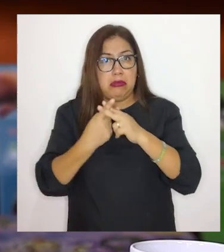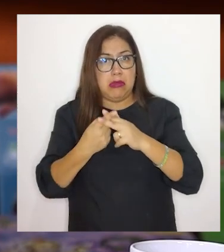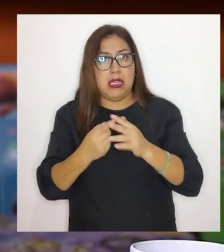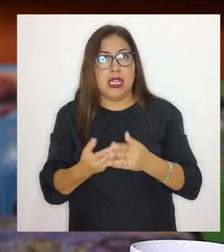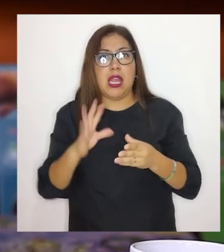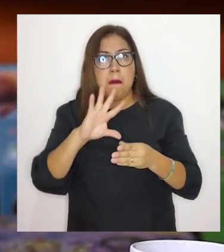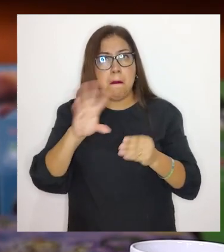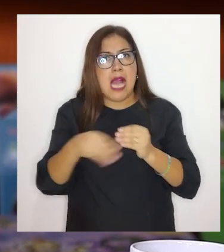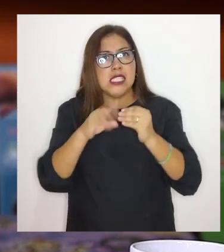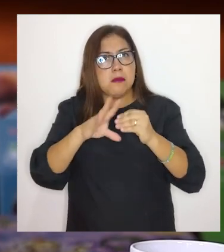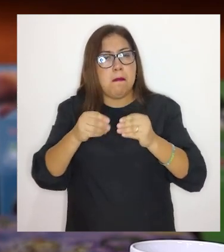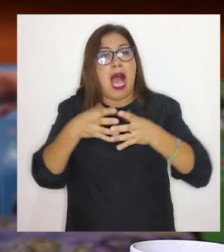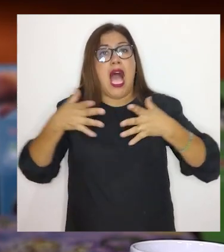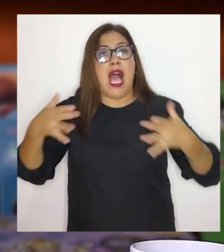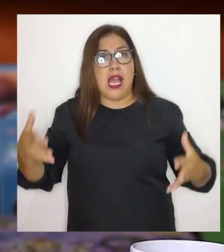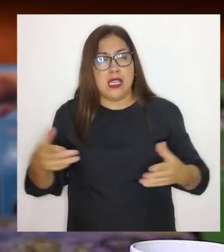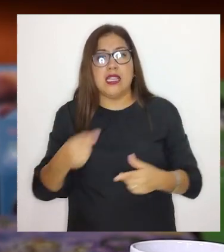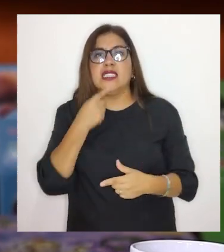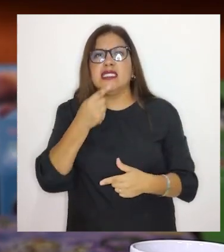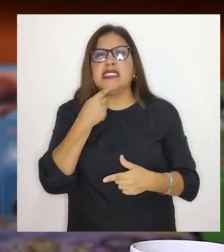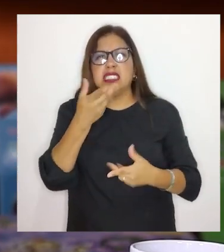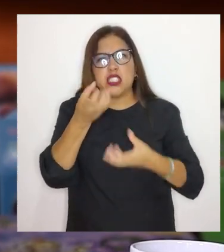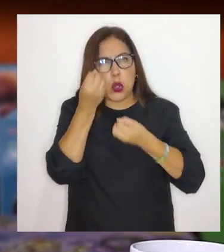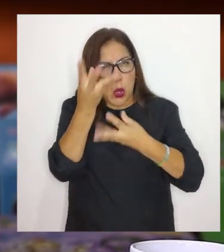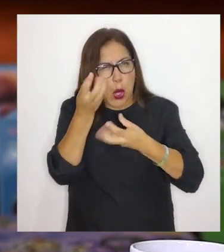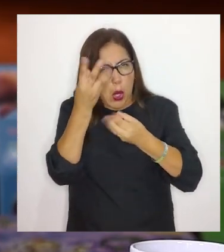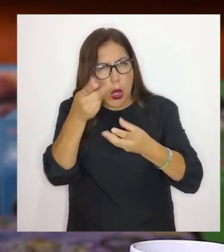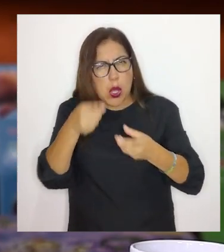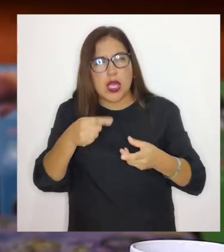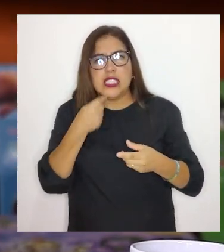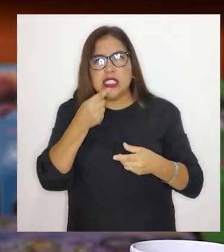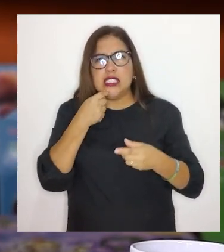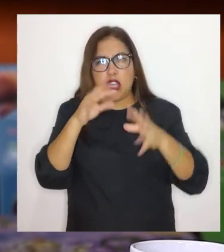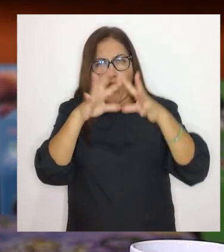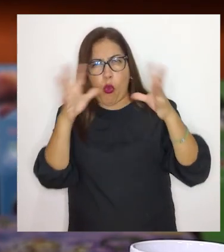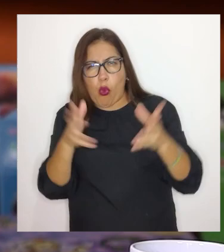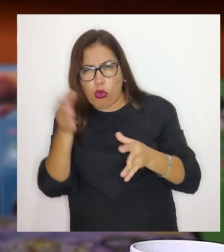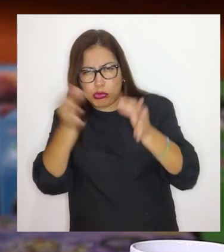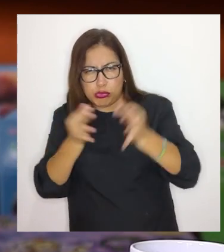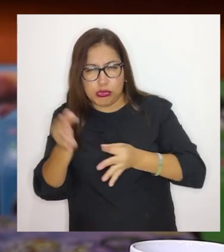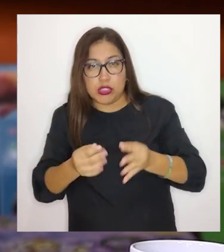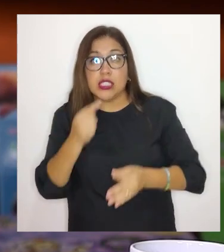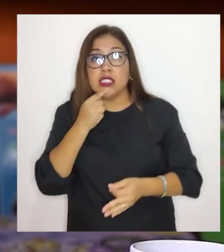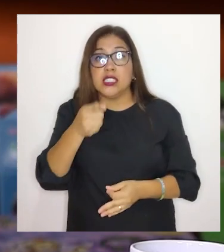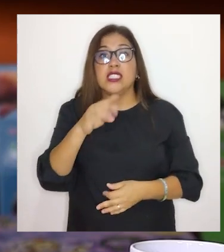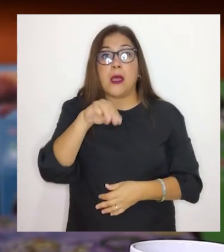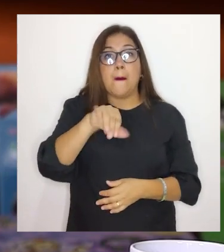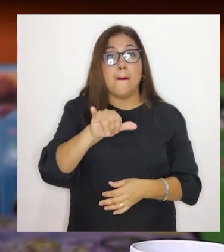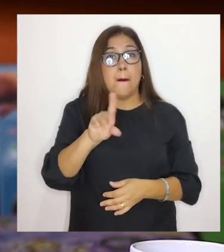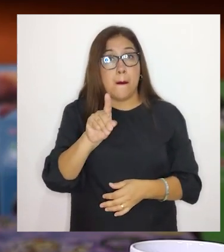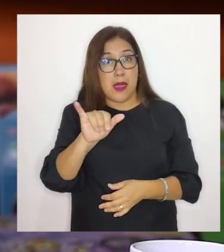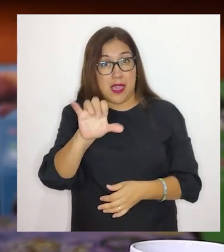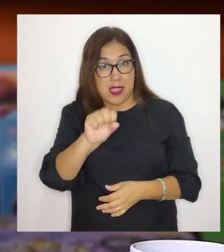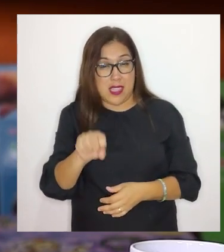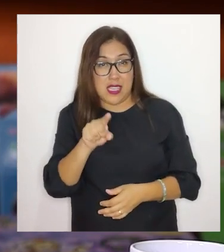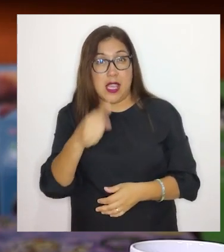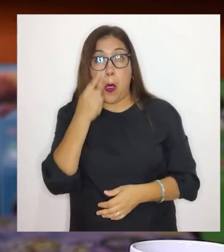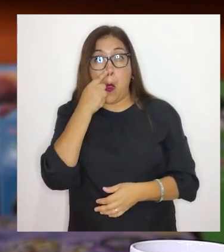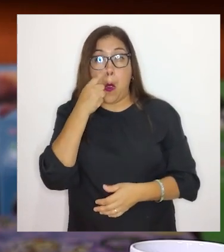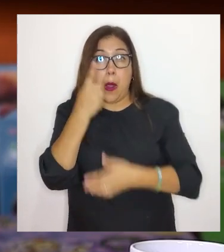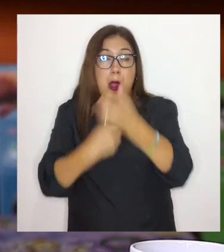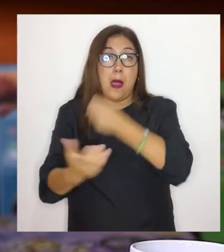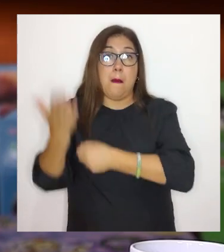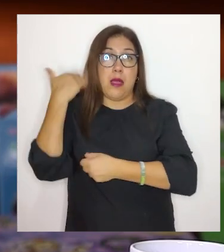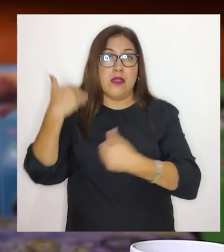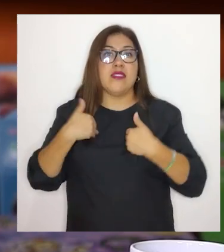incrementado grandemente. Entonces, ¿qué nos dicen los datos globales? Los datos globales, de acuerdo al MIDIS, a junio del